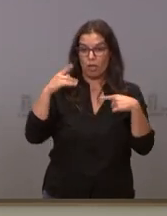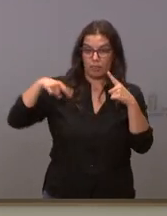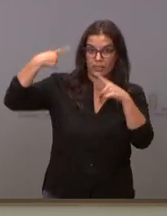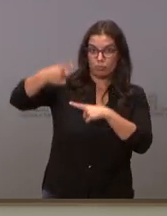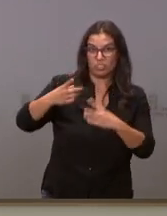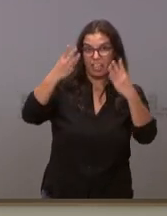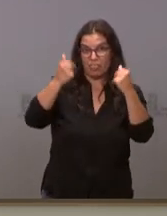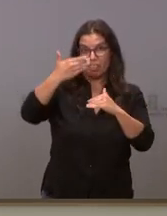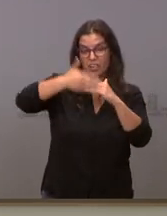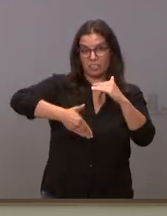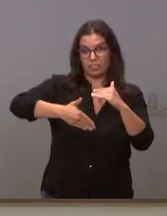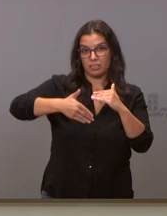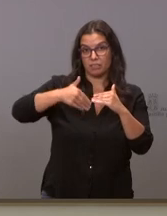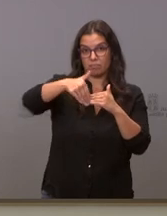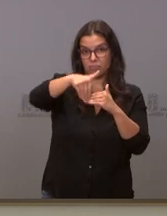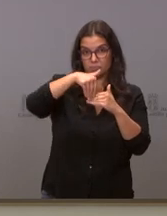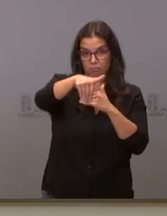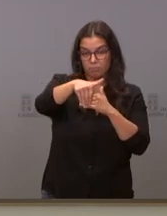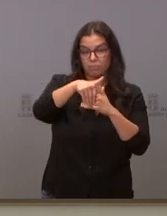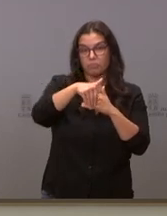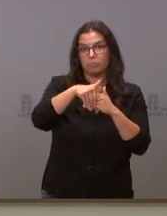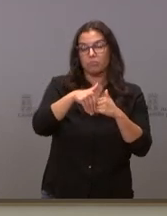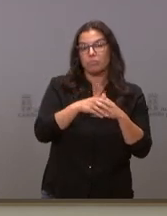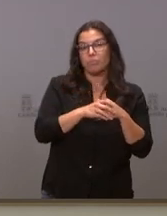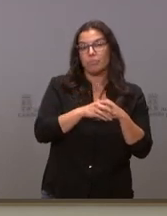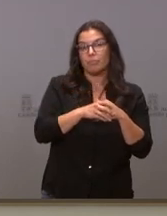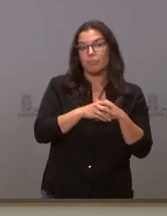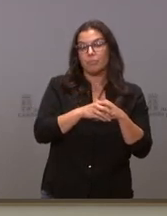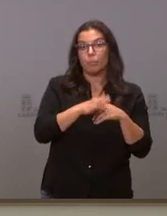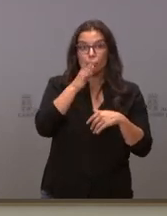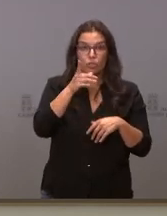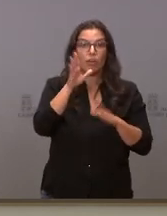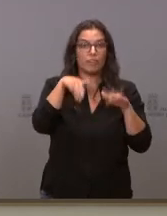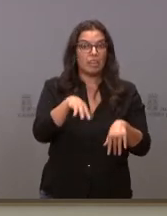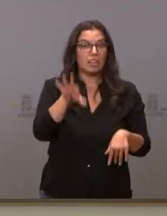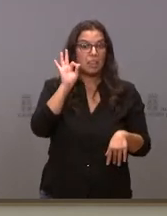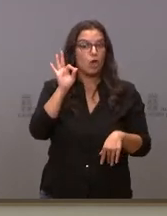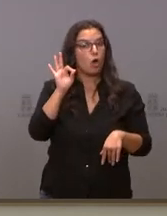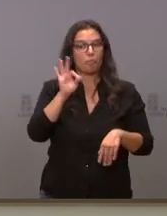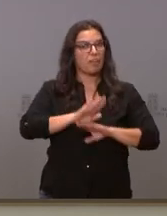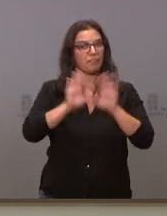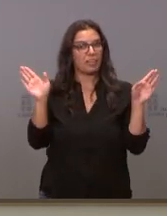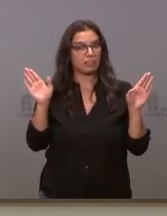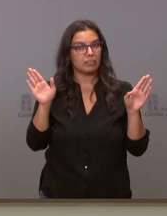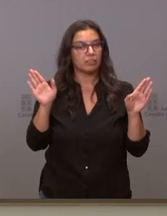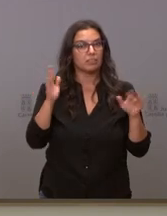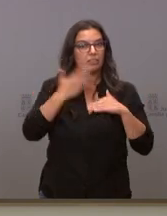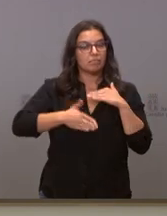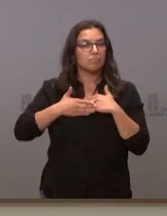próximos de contagios etcétera y que les ha llevado a tomar esta decisión